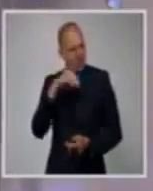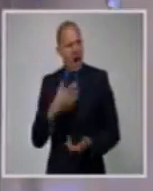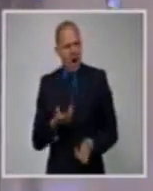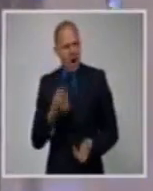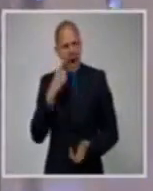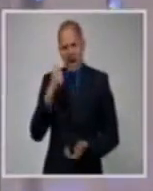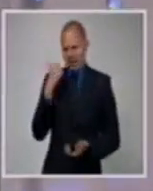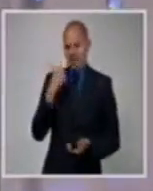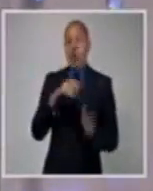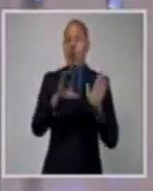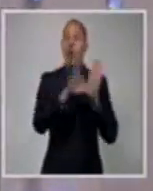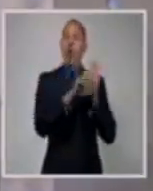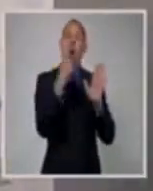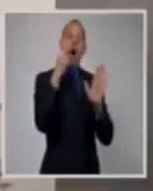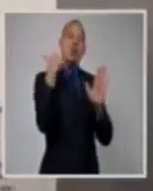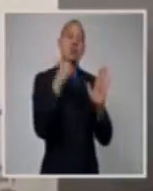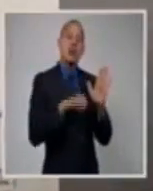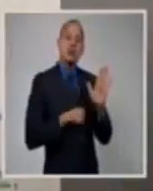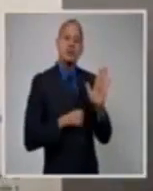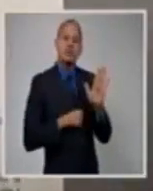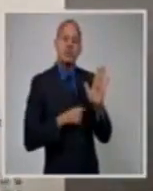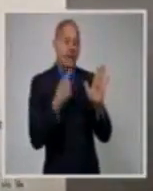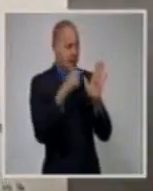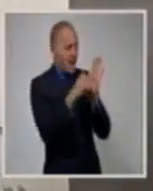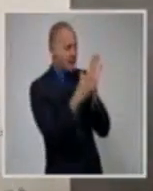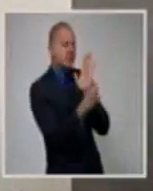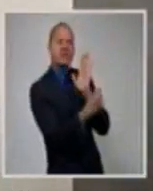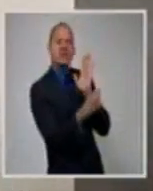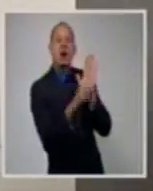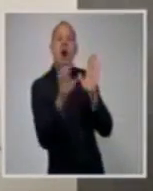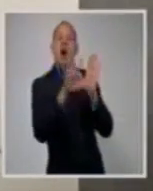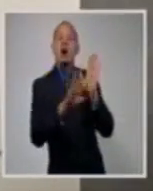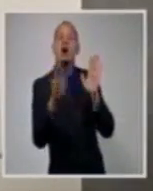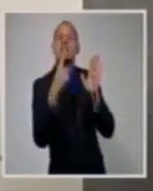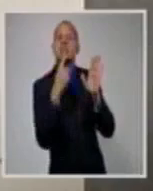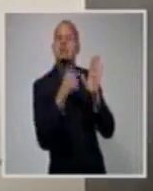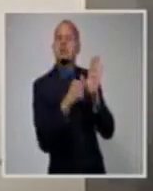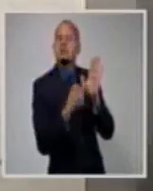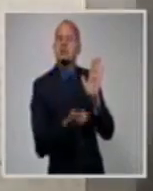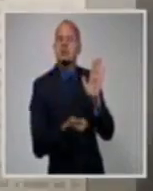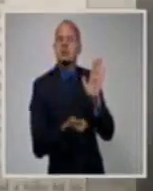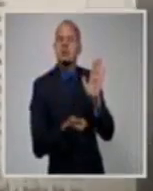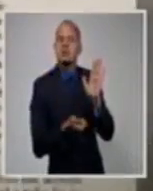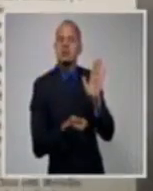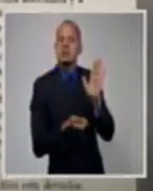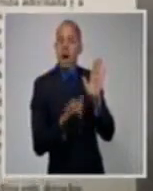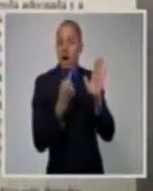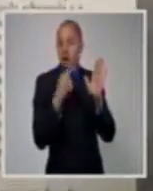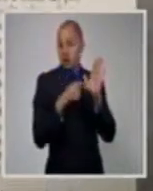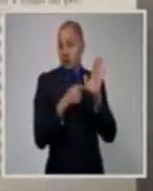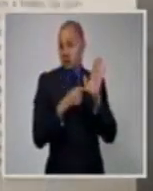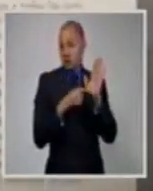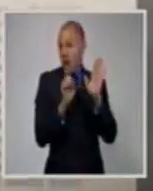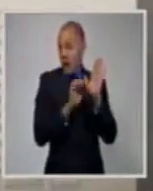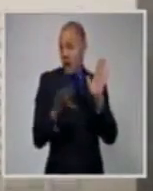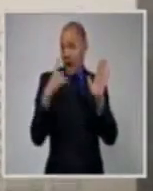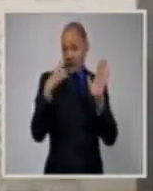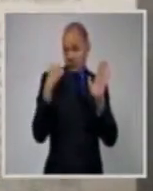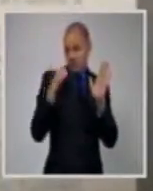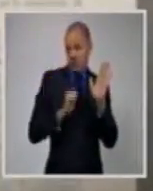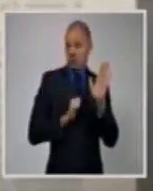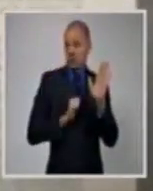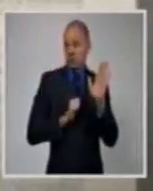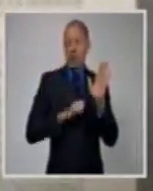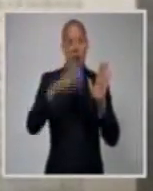verlo. Artículo 54. Constitución de la República de Cuba. Está bien claro en ella. El Estado